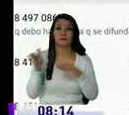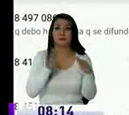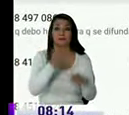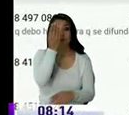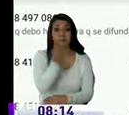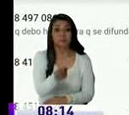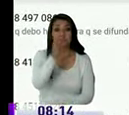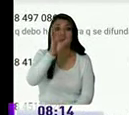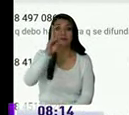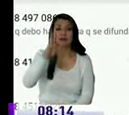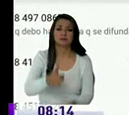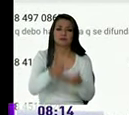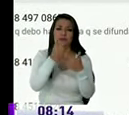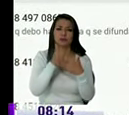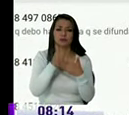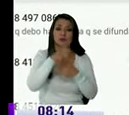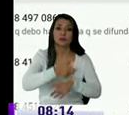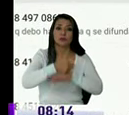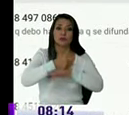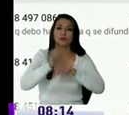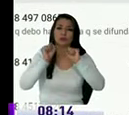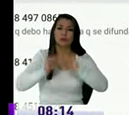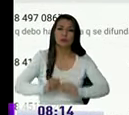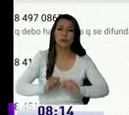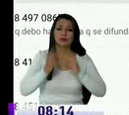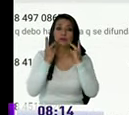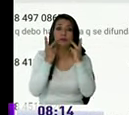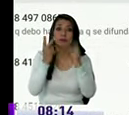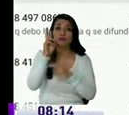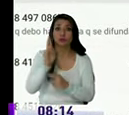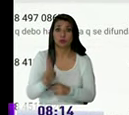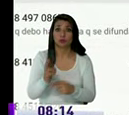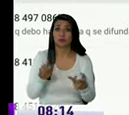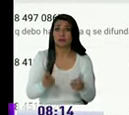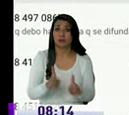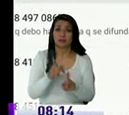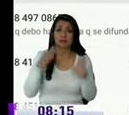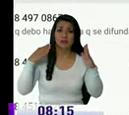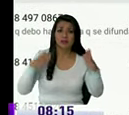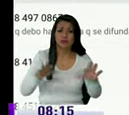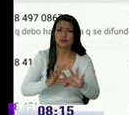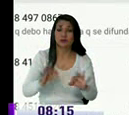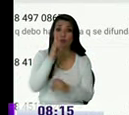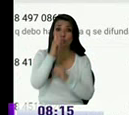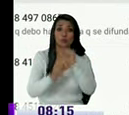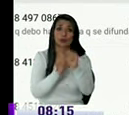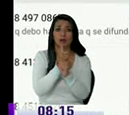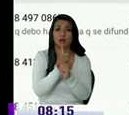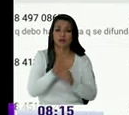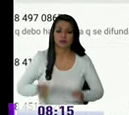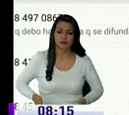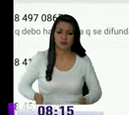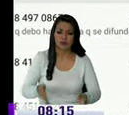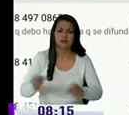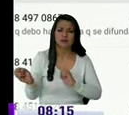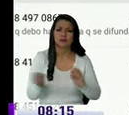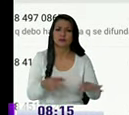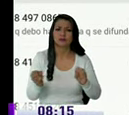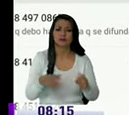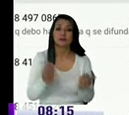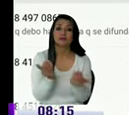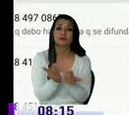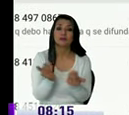TBC por favor su ayuda para ver si alguna autoridad puede ver el sur también existe lleva esto un año en la calle la calle es un botadero de basura